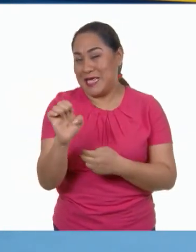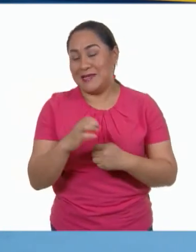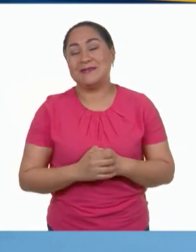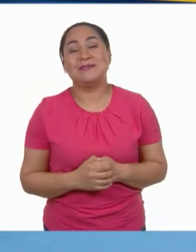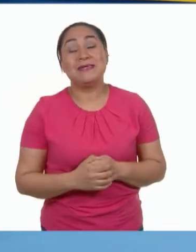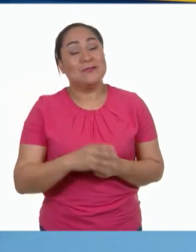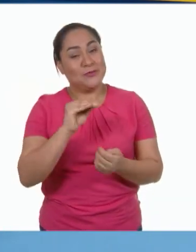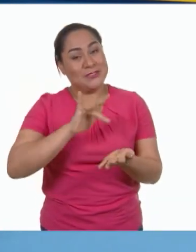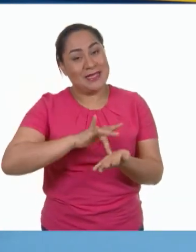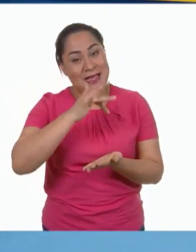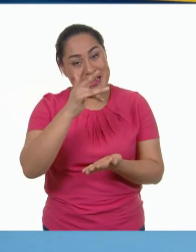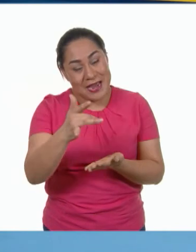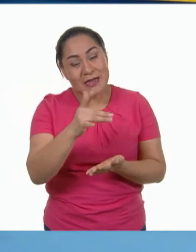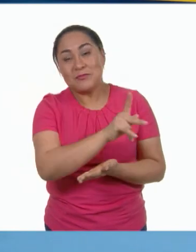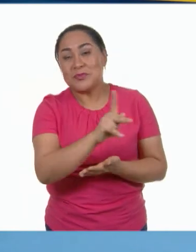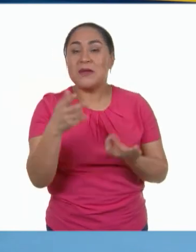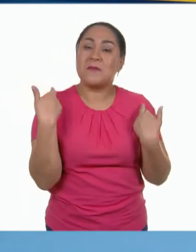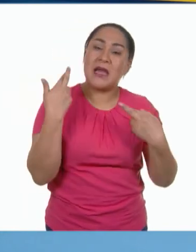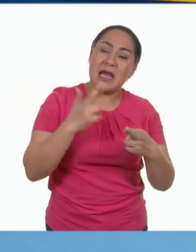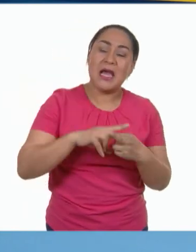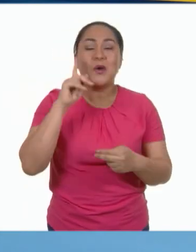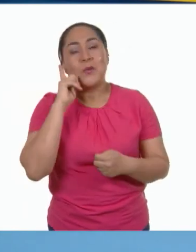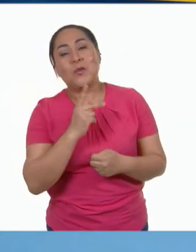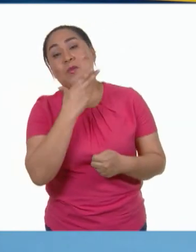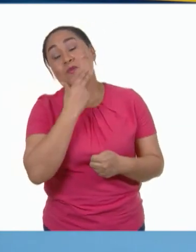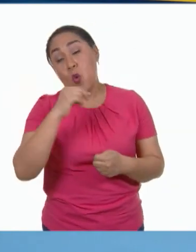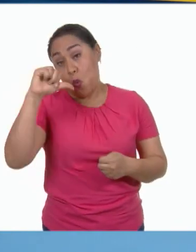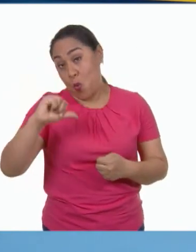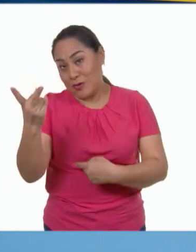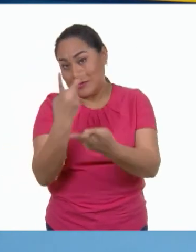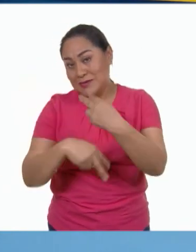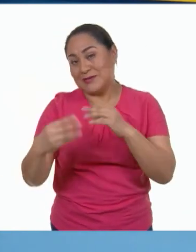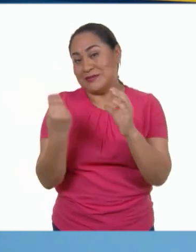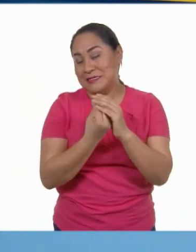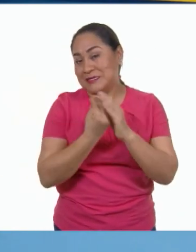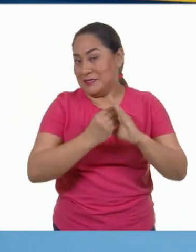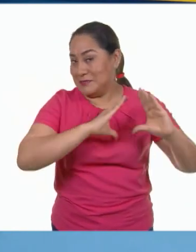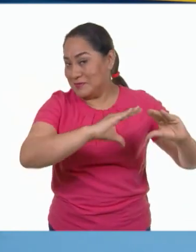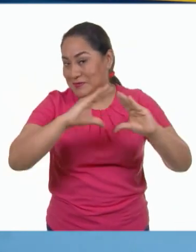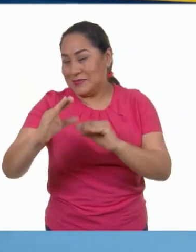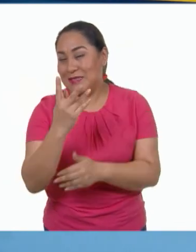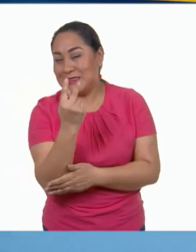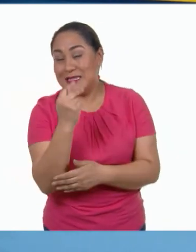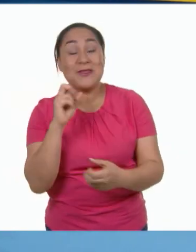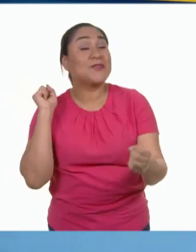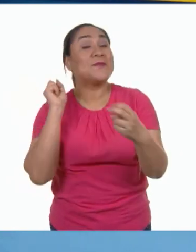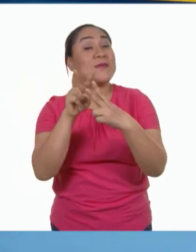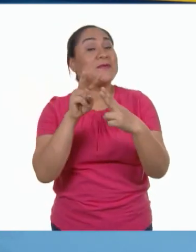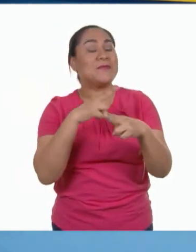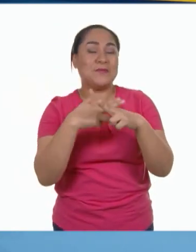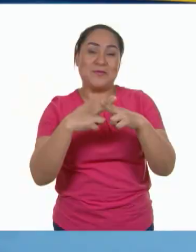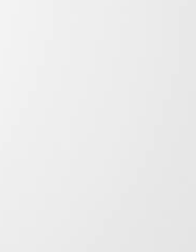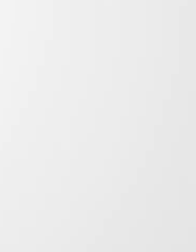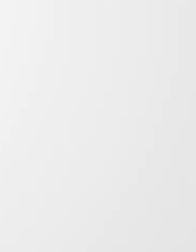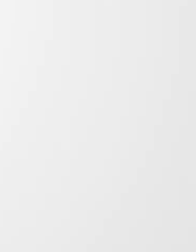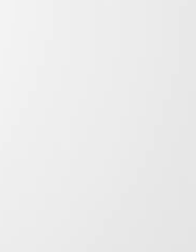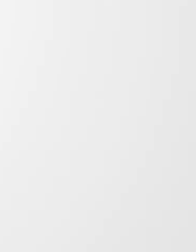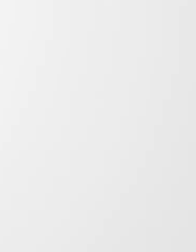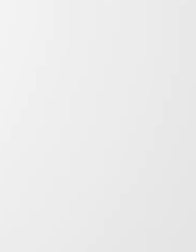Le damos las gracias a las maestras y los maestros que el día de hoy nos dieron clases. Nos vemos, hasta la próxima.